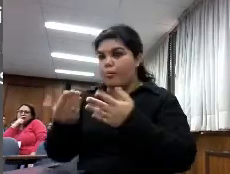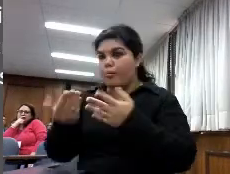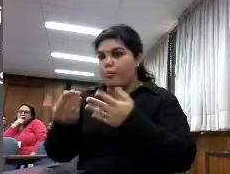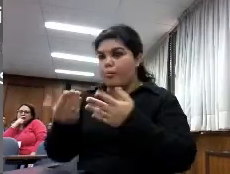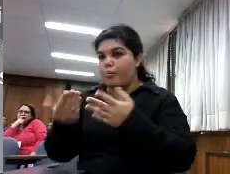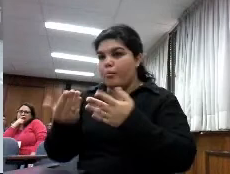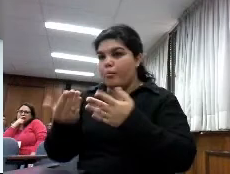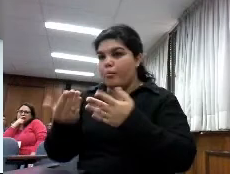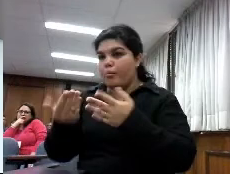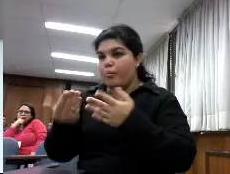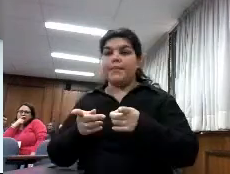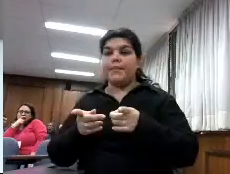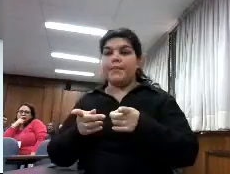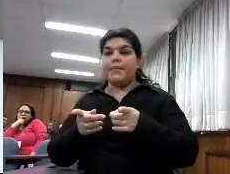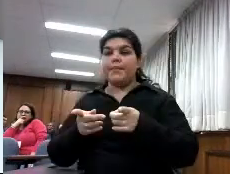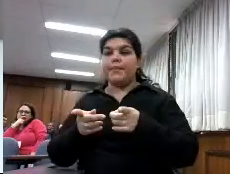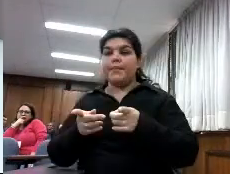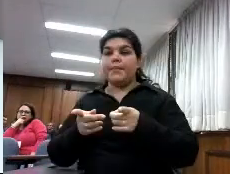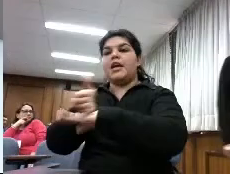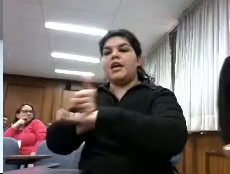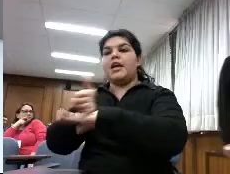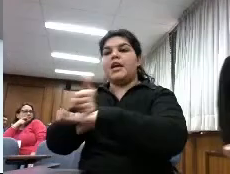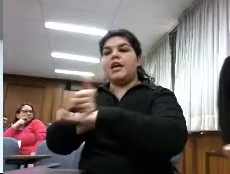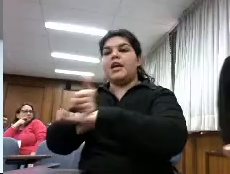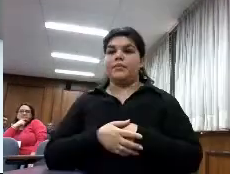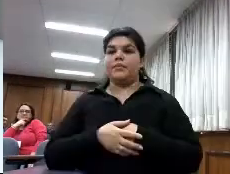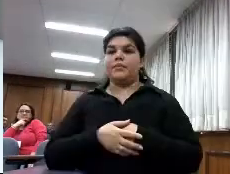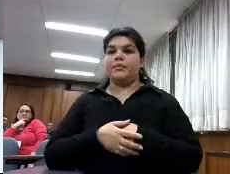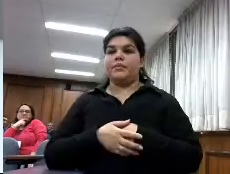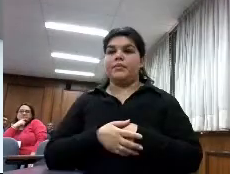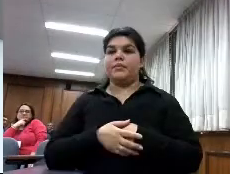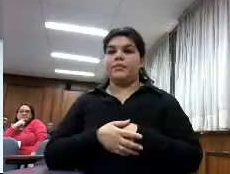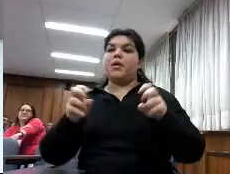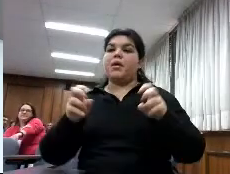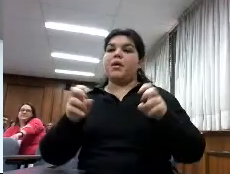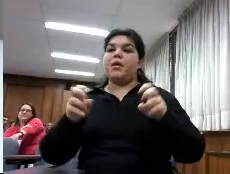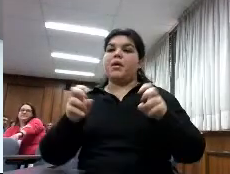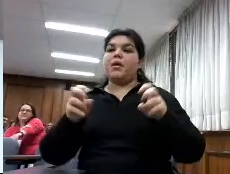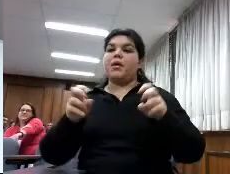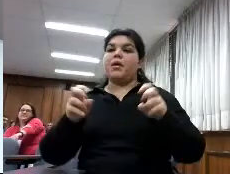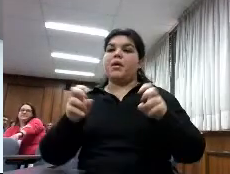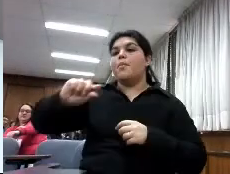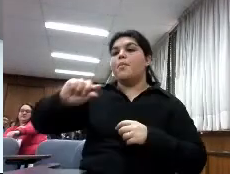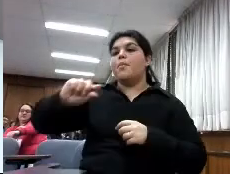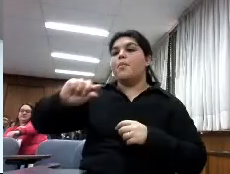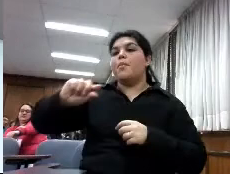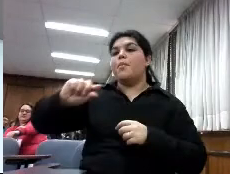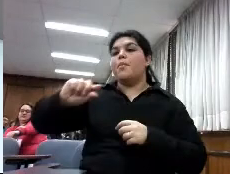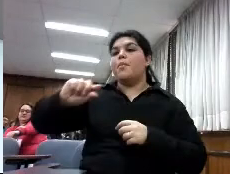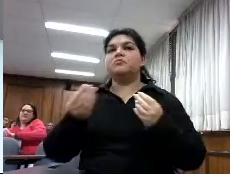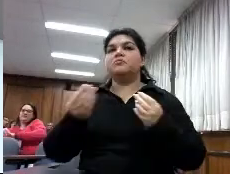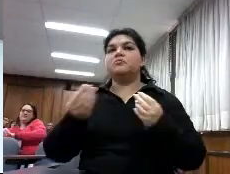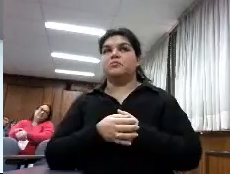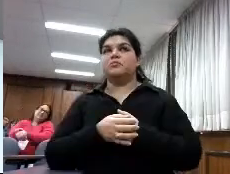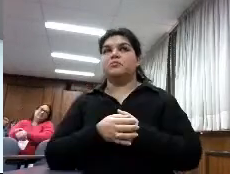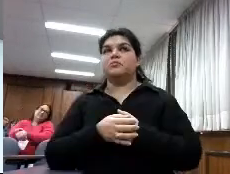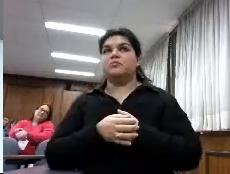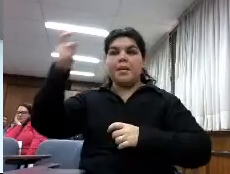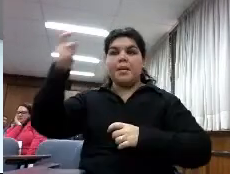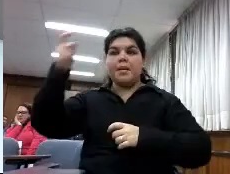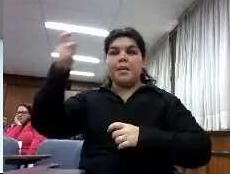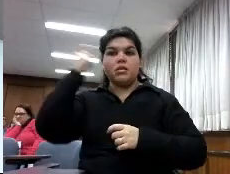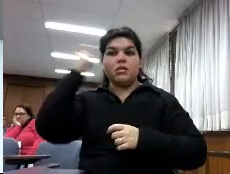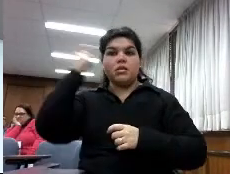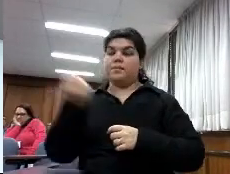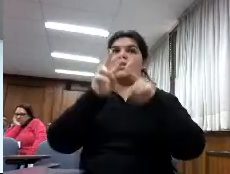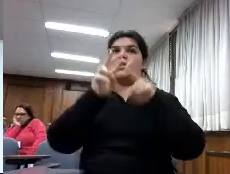en cuanto a la formación la gente considera que es muy importante recibir formación sobre libros